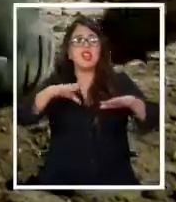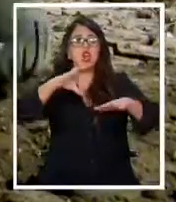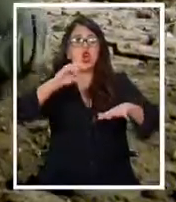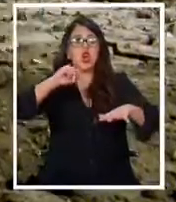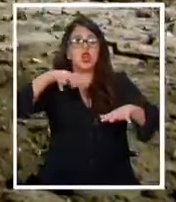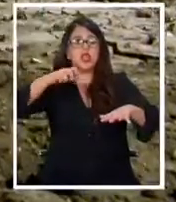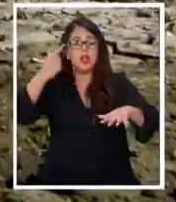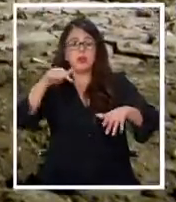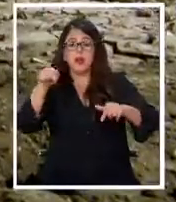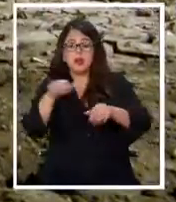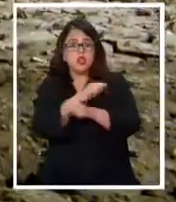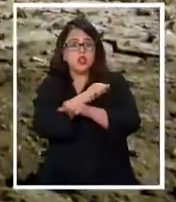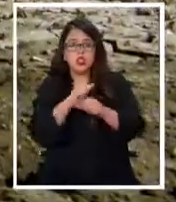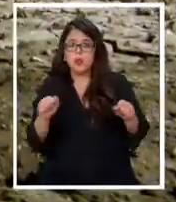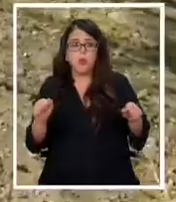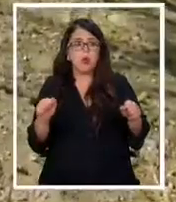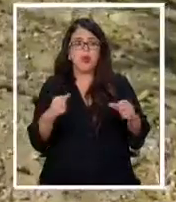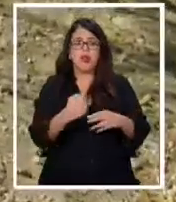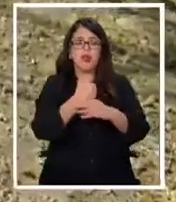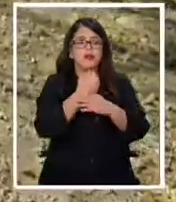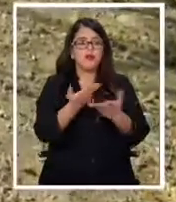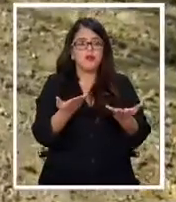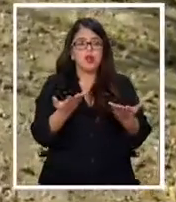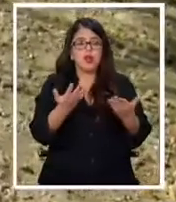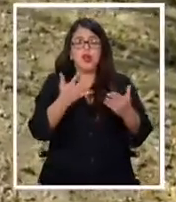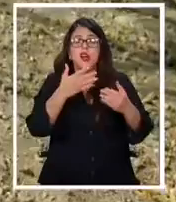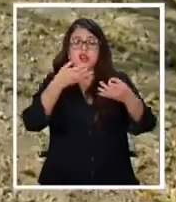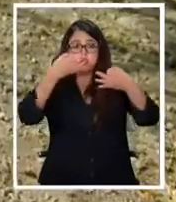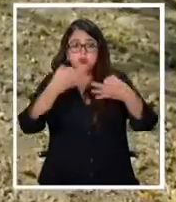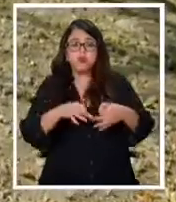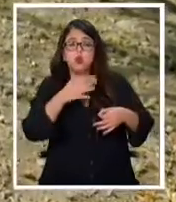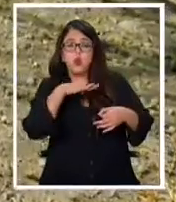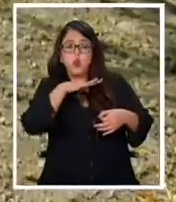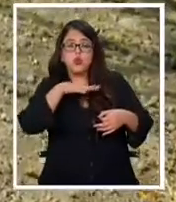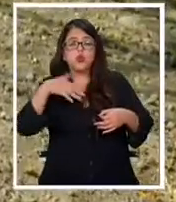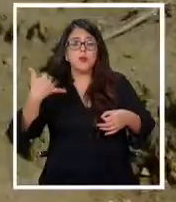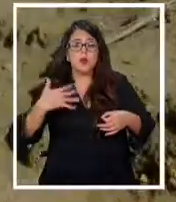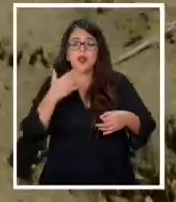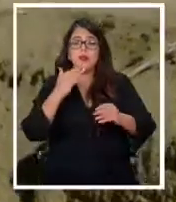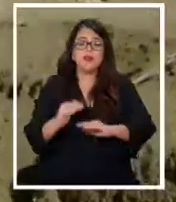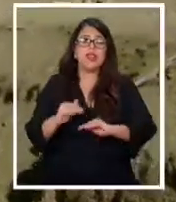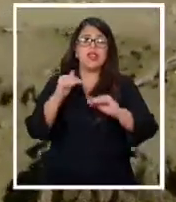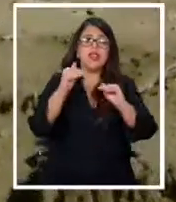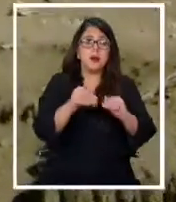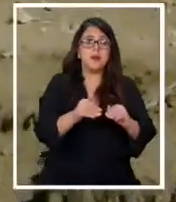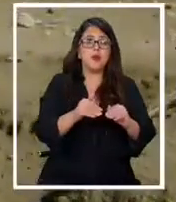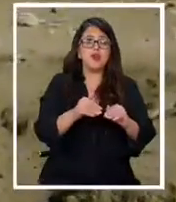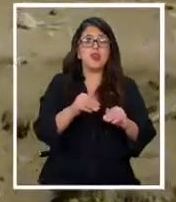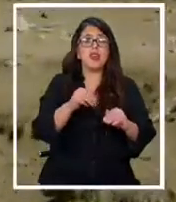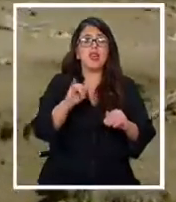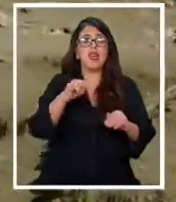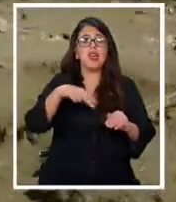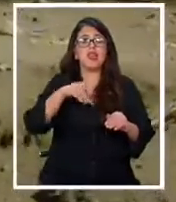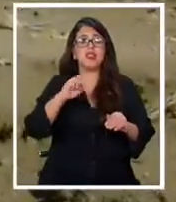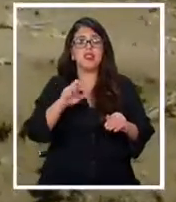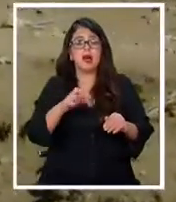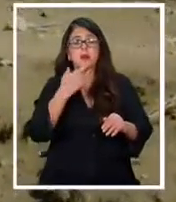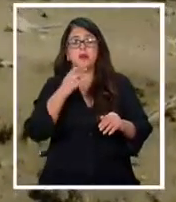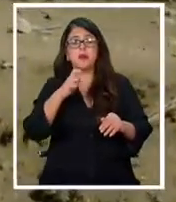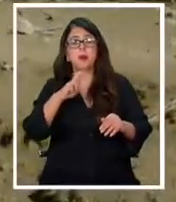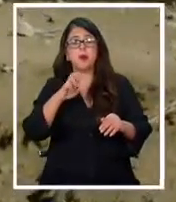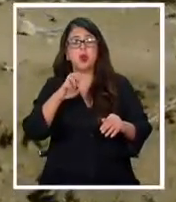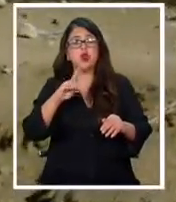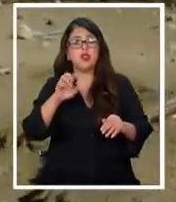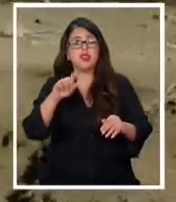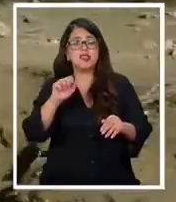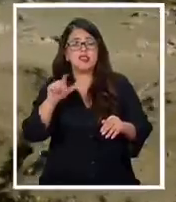hoy no alcanza para llenar los embalses. Optimizar su uso era clave. Junto al apoyo de Prodesal e INDAP, la corriente fue encauzada a